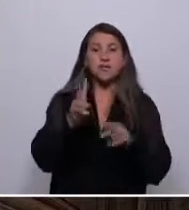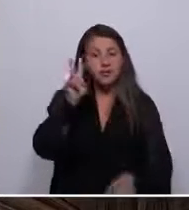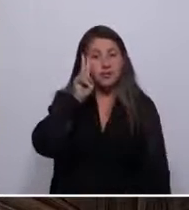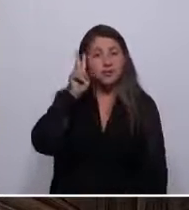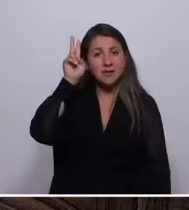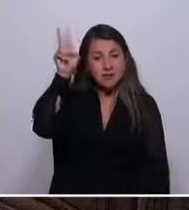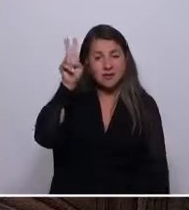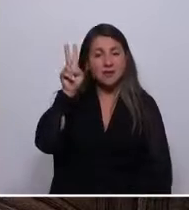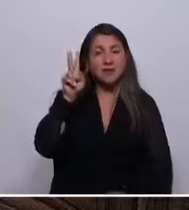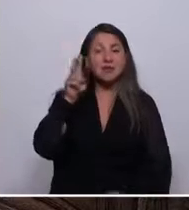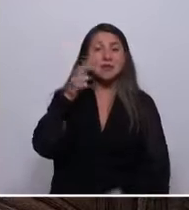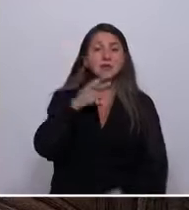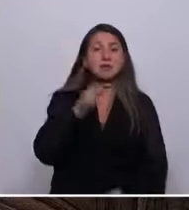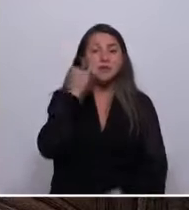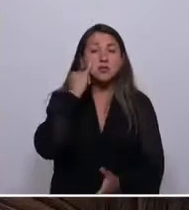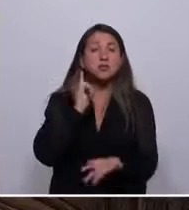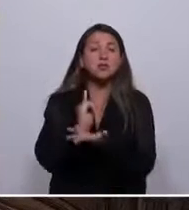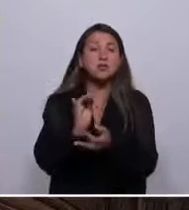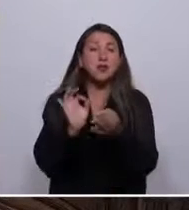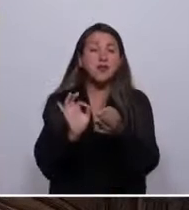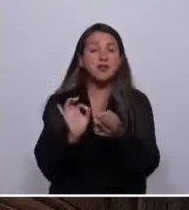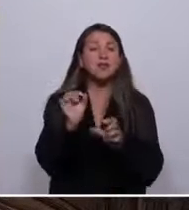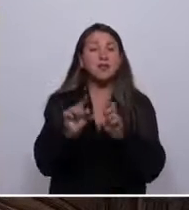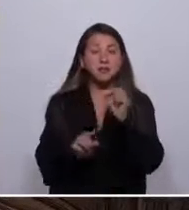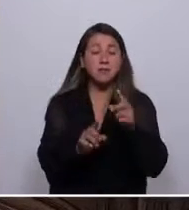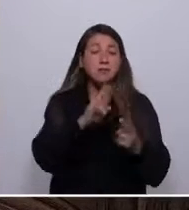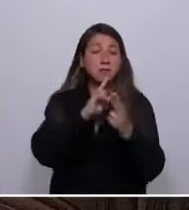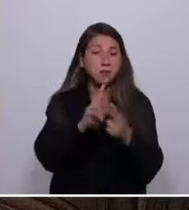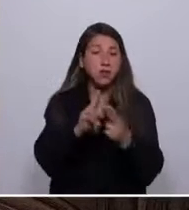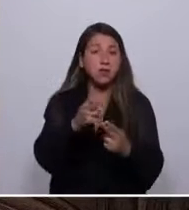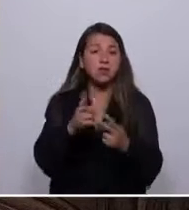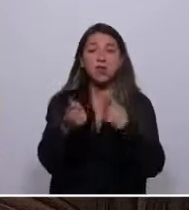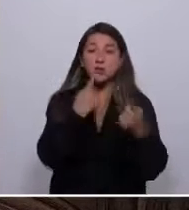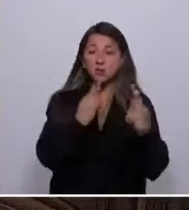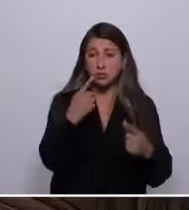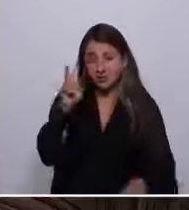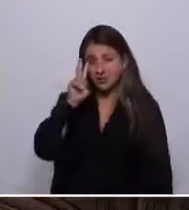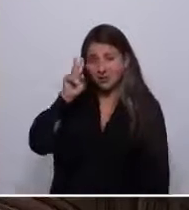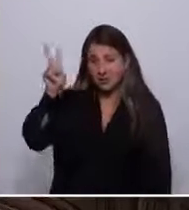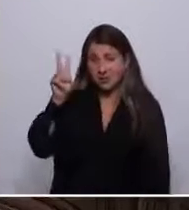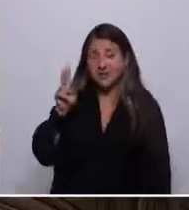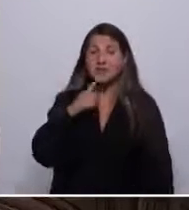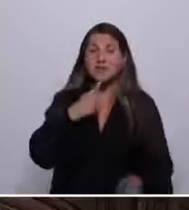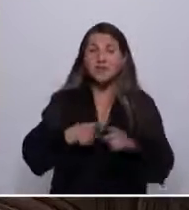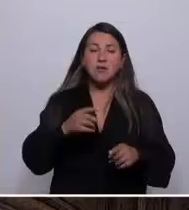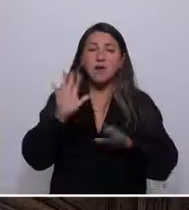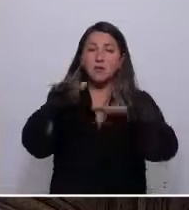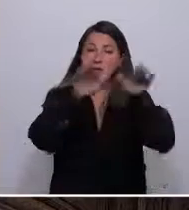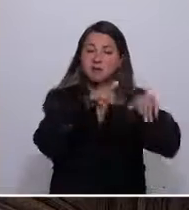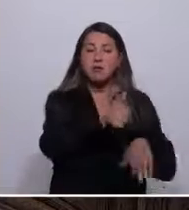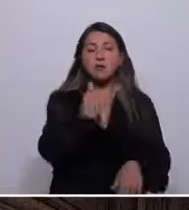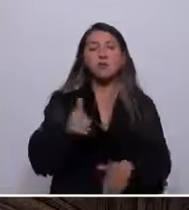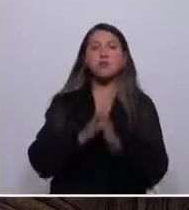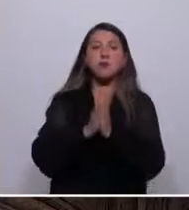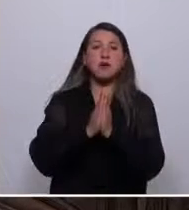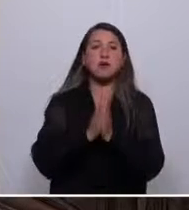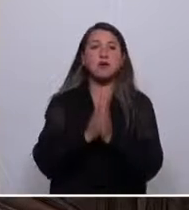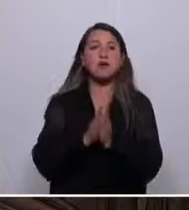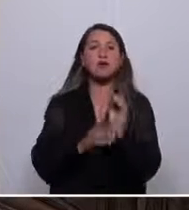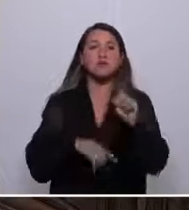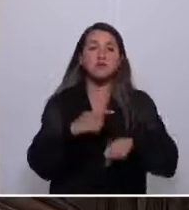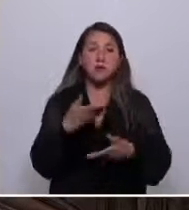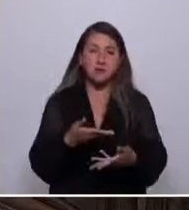en su institucionalidad. Defenderemos los resultados de la consulta indígena y las llamamos a todos y a todas, por favor, a respetarlas.